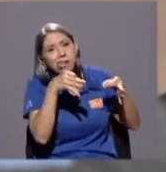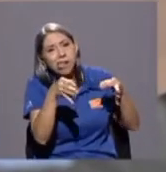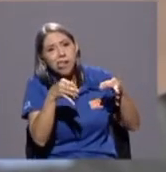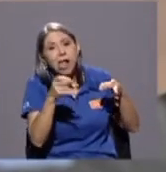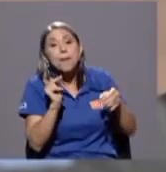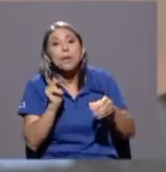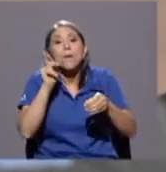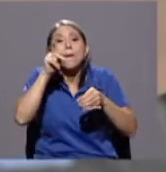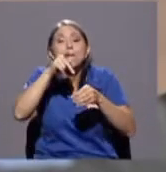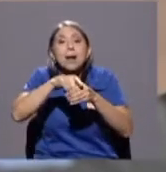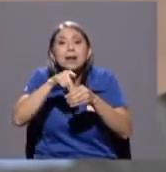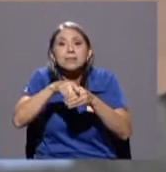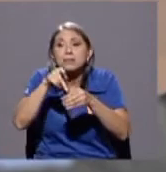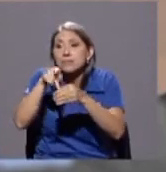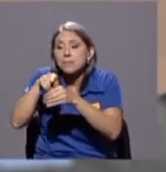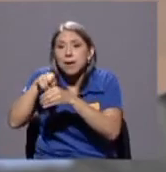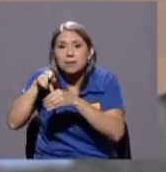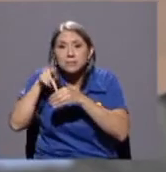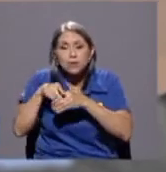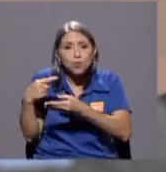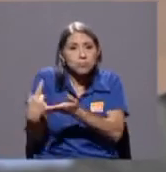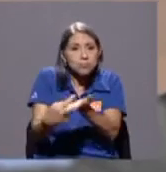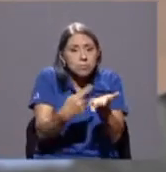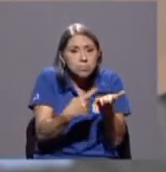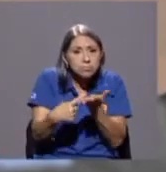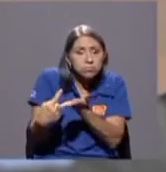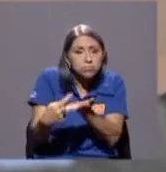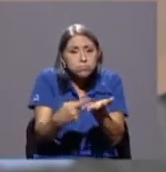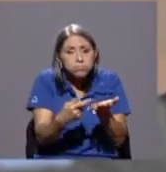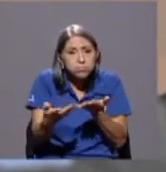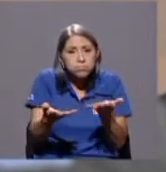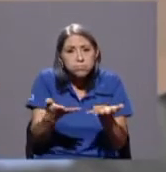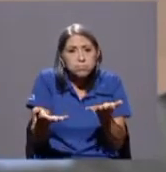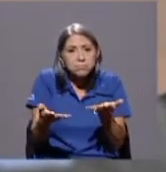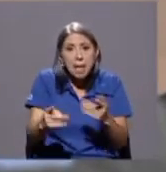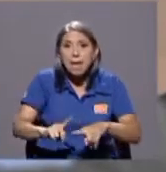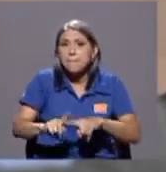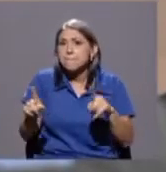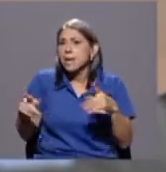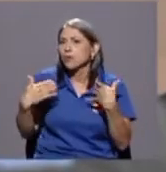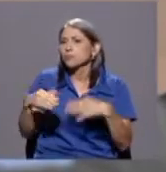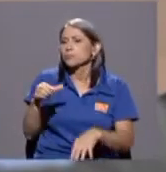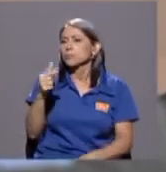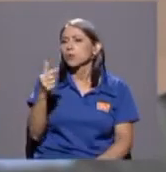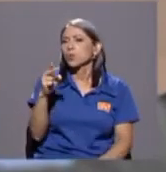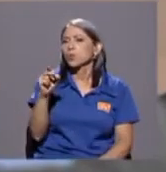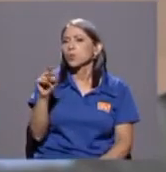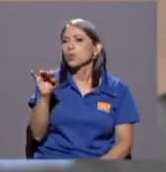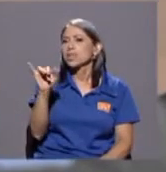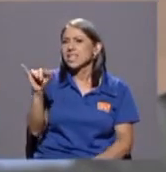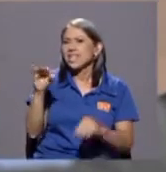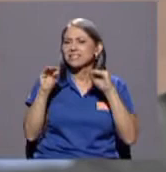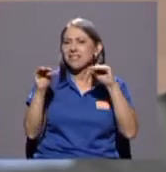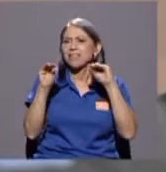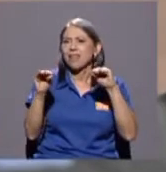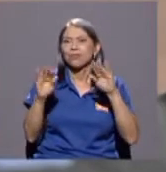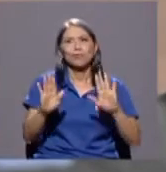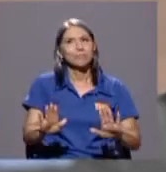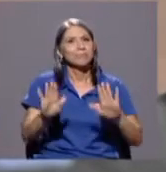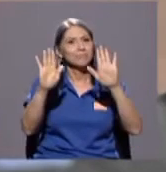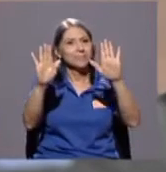discusión se va a donde el habla deslleve. Y ahí la genialidad de Guti enseñando era espectacular. Nosotros literalmente teníamos